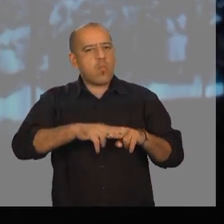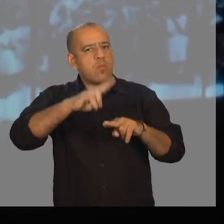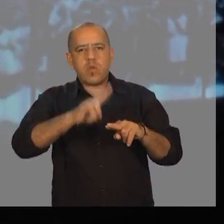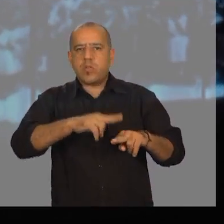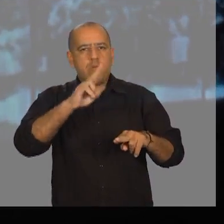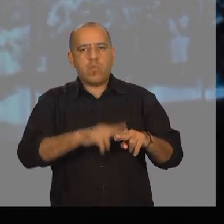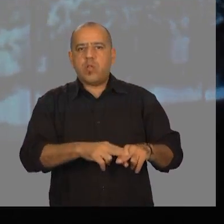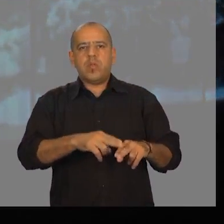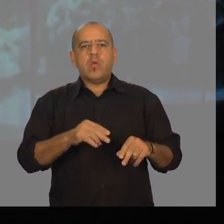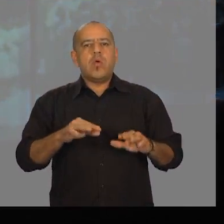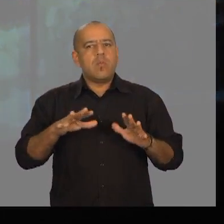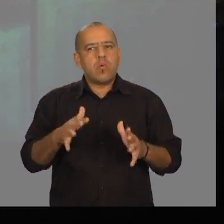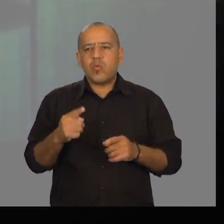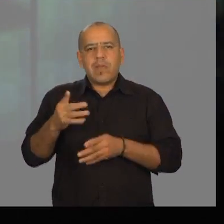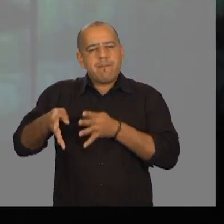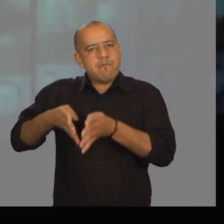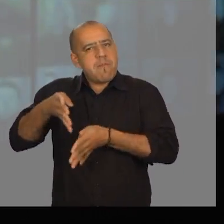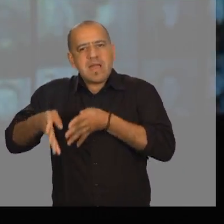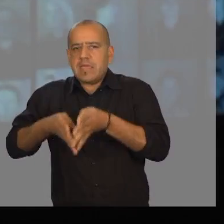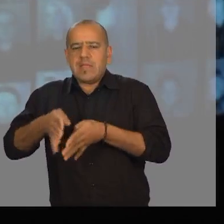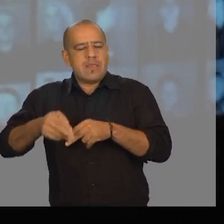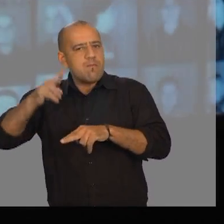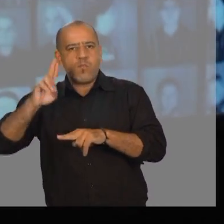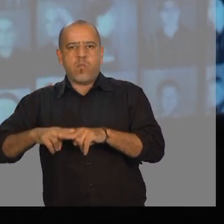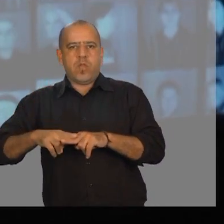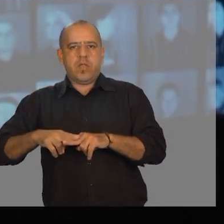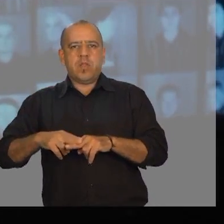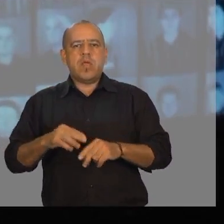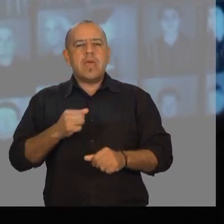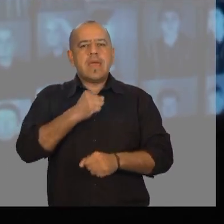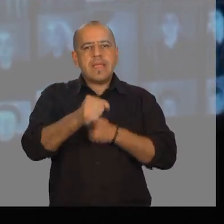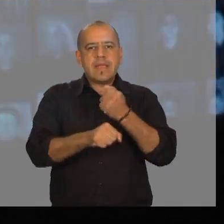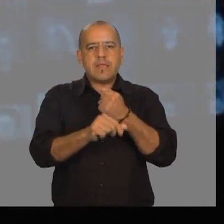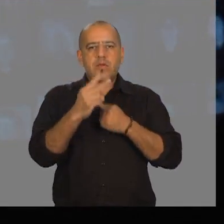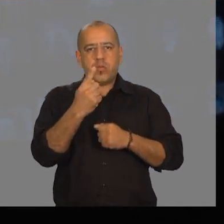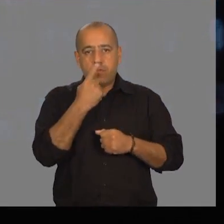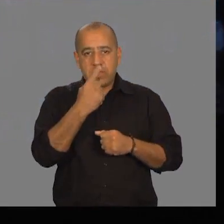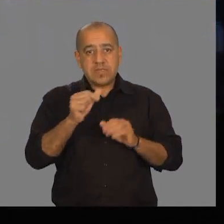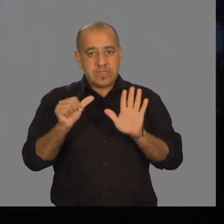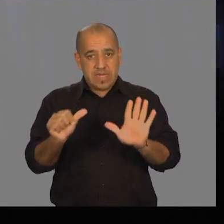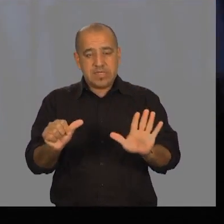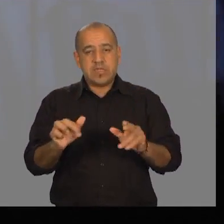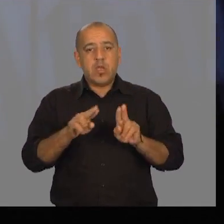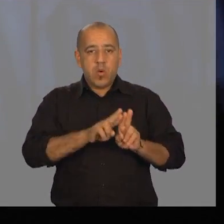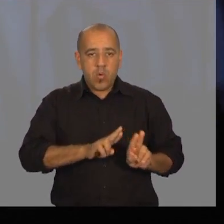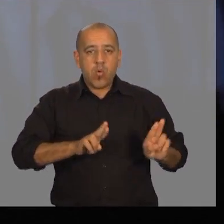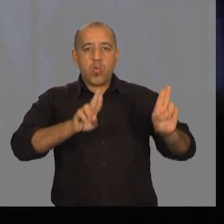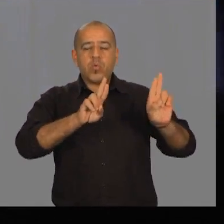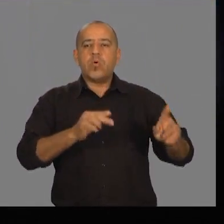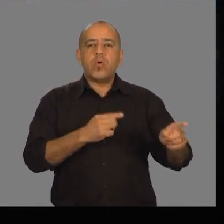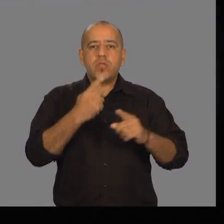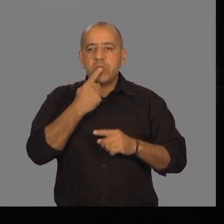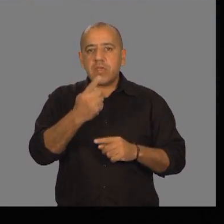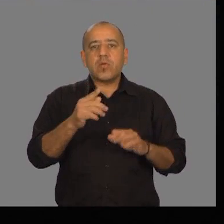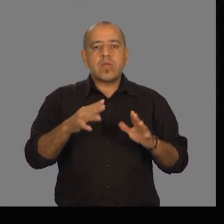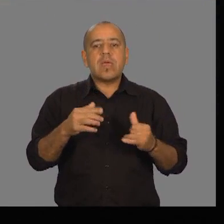asesinados en ese campo por una maquinaria de la muerte. En el año 2006, las Naciones Unidas